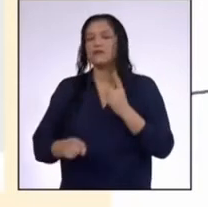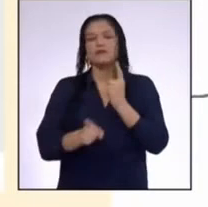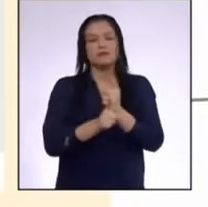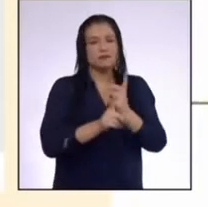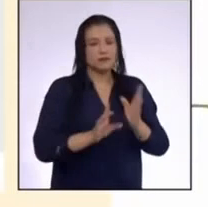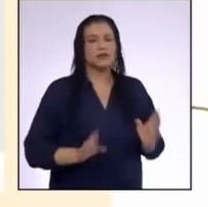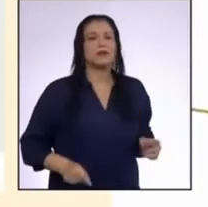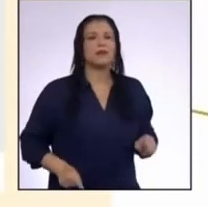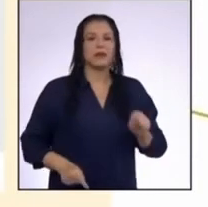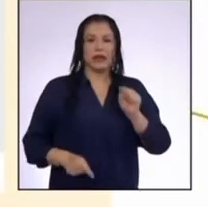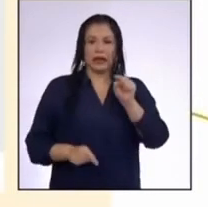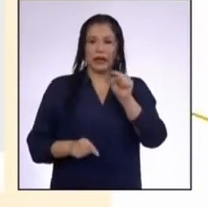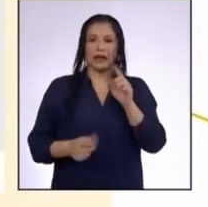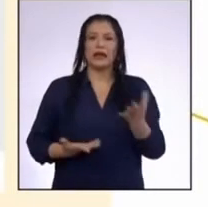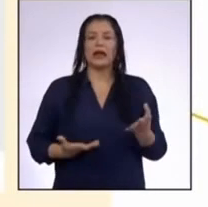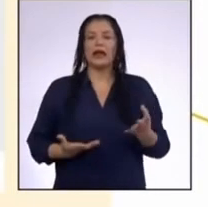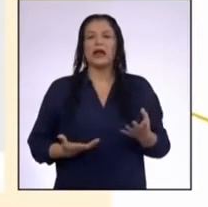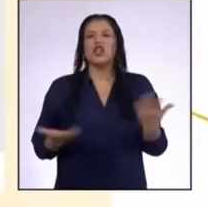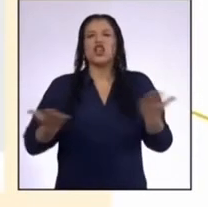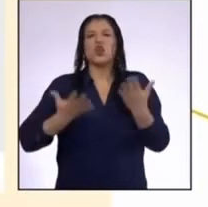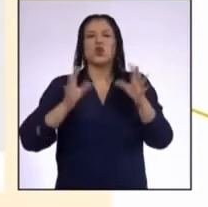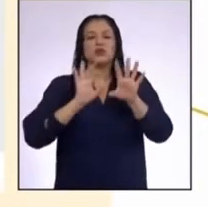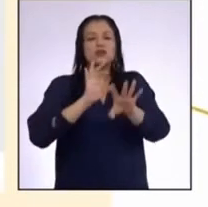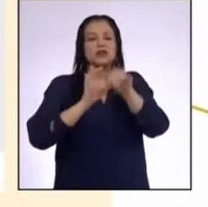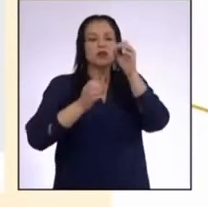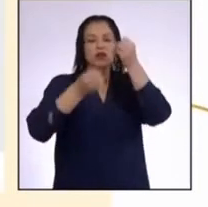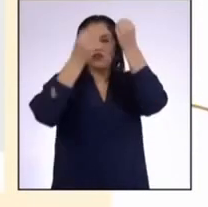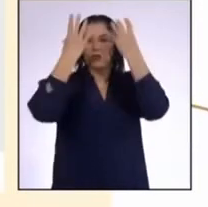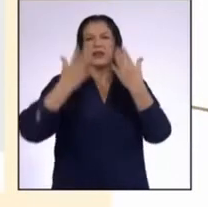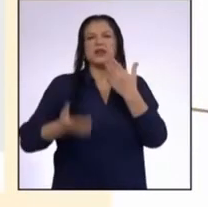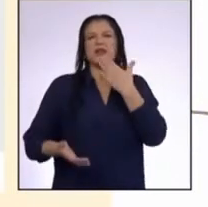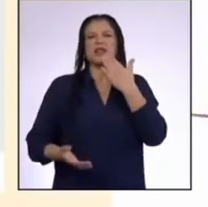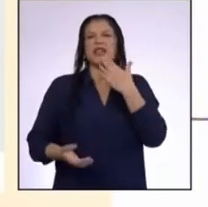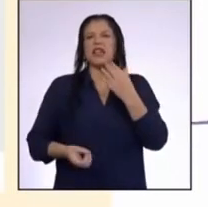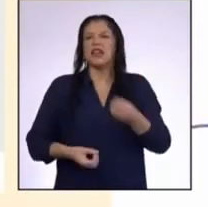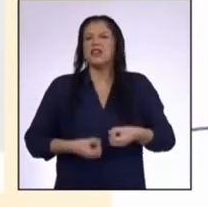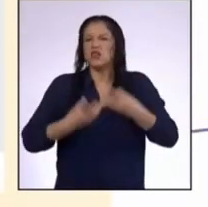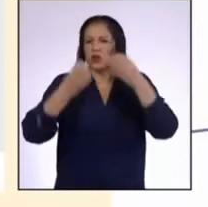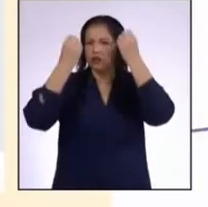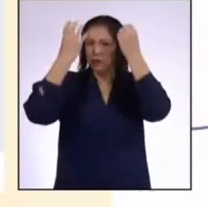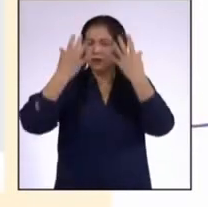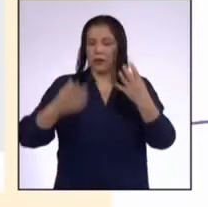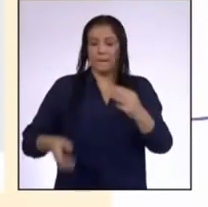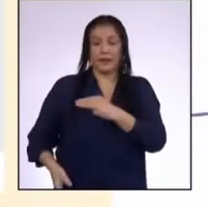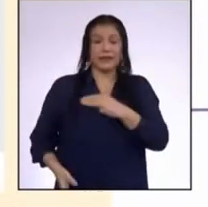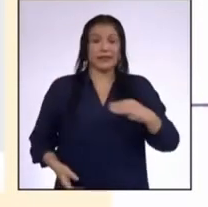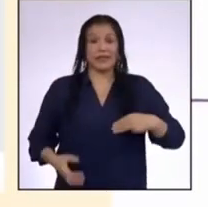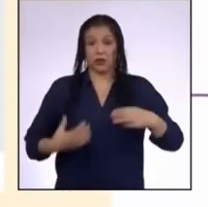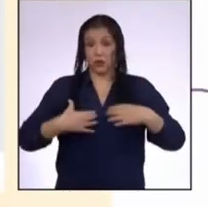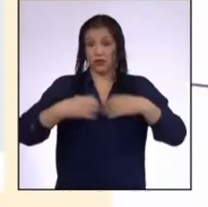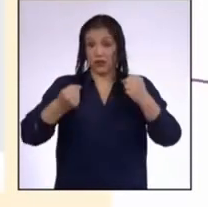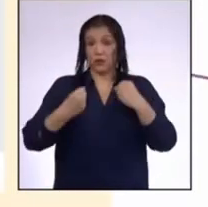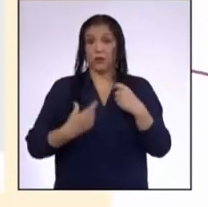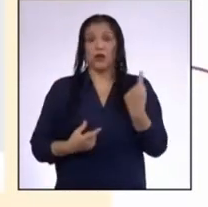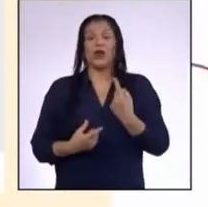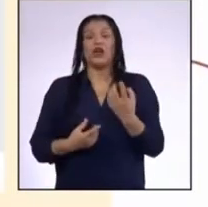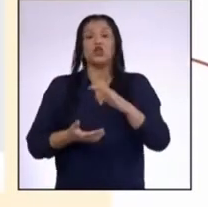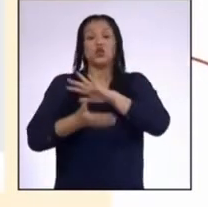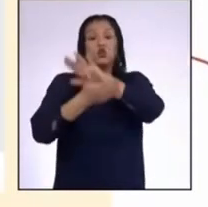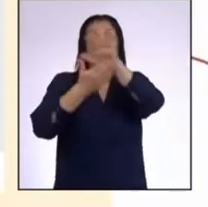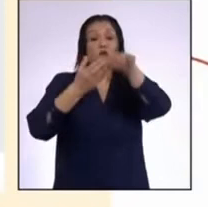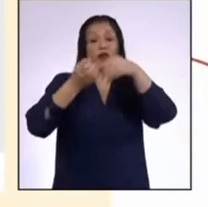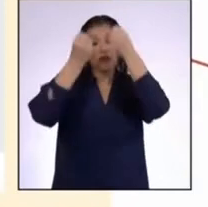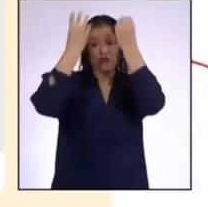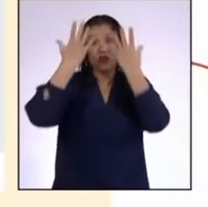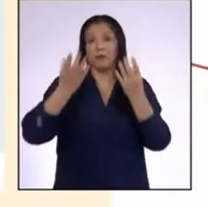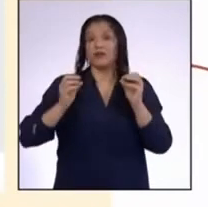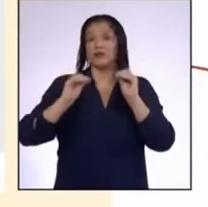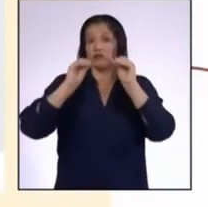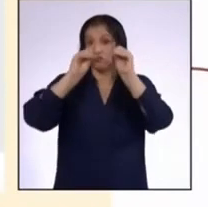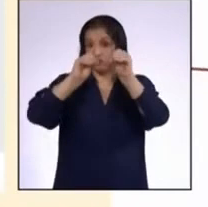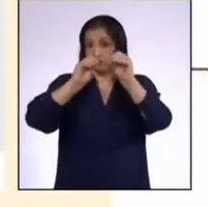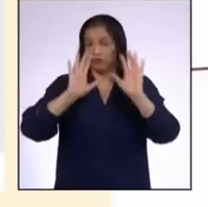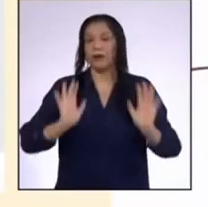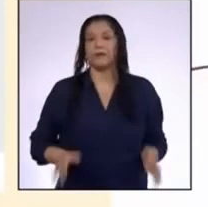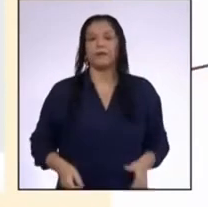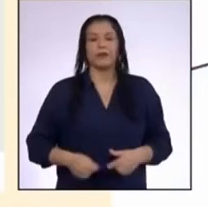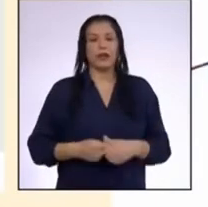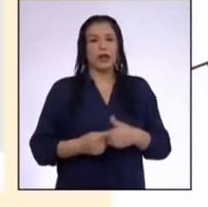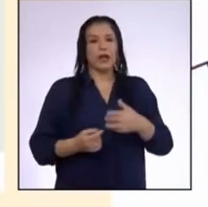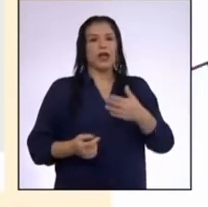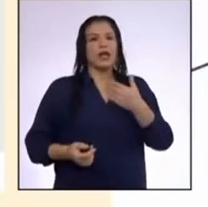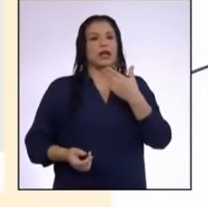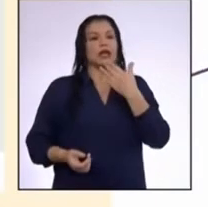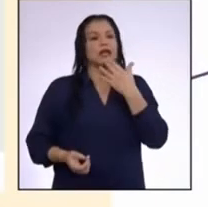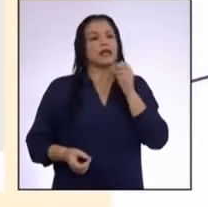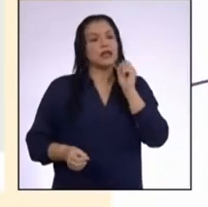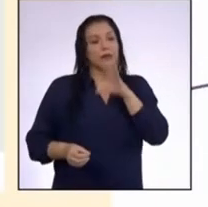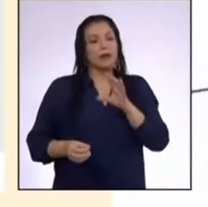en este caso la fuente es el Ministerio de Salud por ser el origen de la información Los créditos